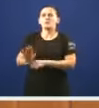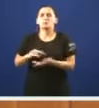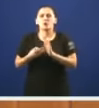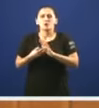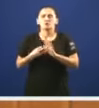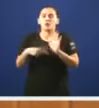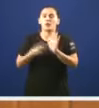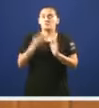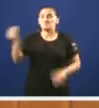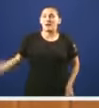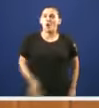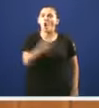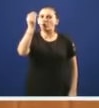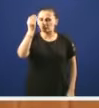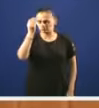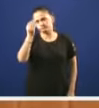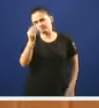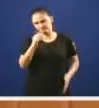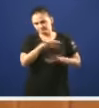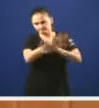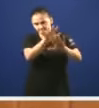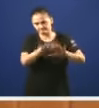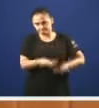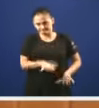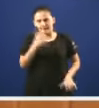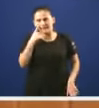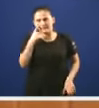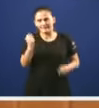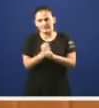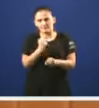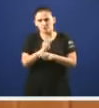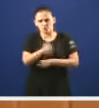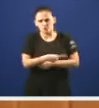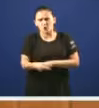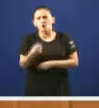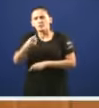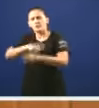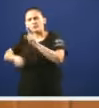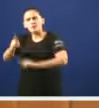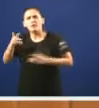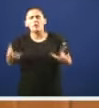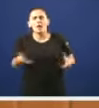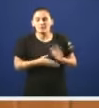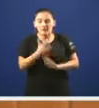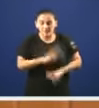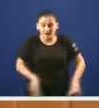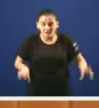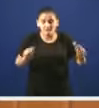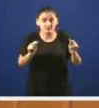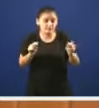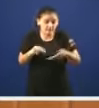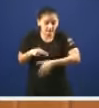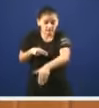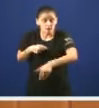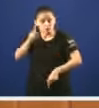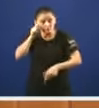mellor o dubidamos non contido pero xa o veremos e o traballaremos o que nos preocupa é que vamos a rematar a legislatura non sabemos